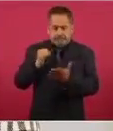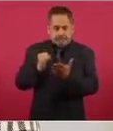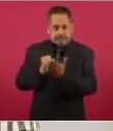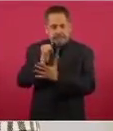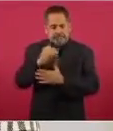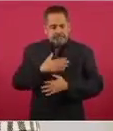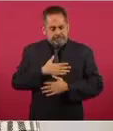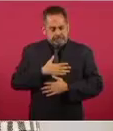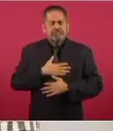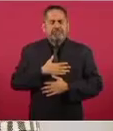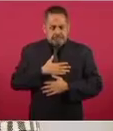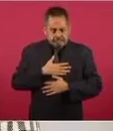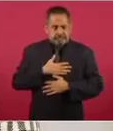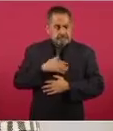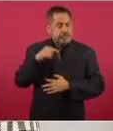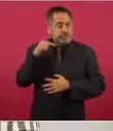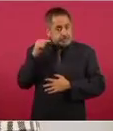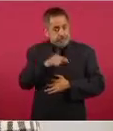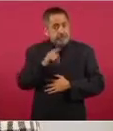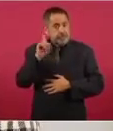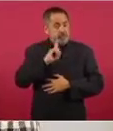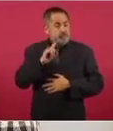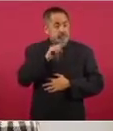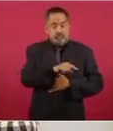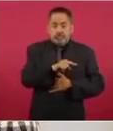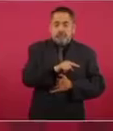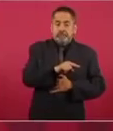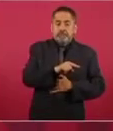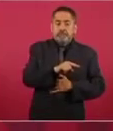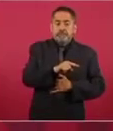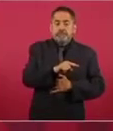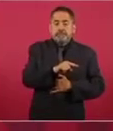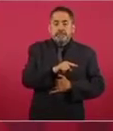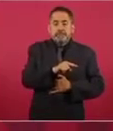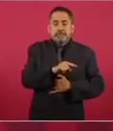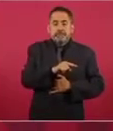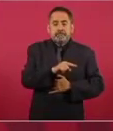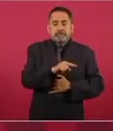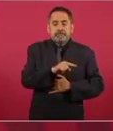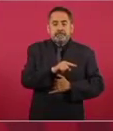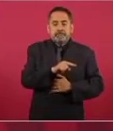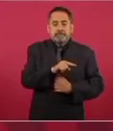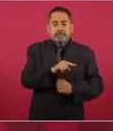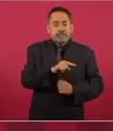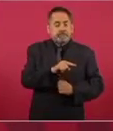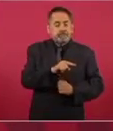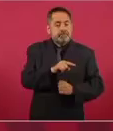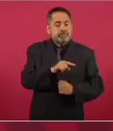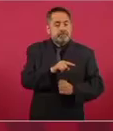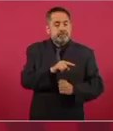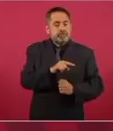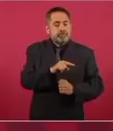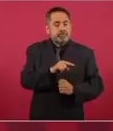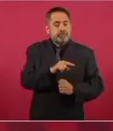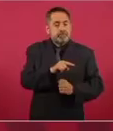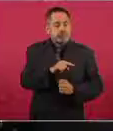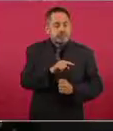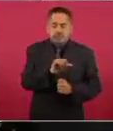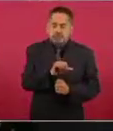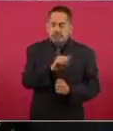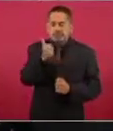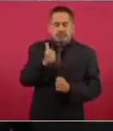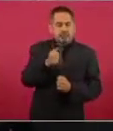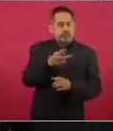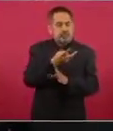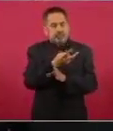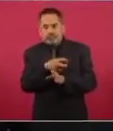otra tarea,